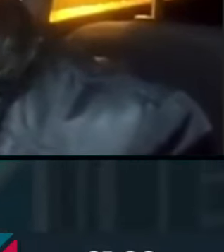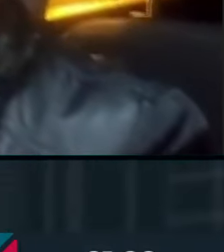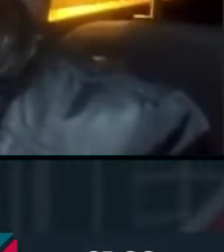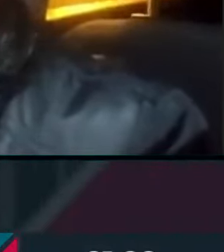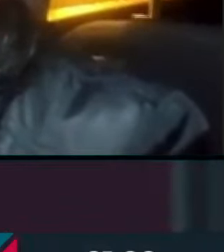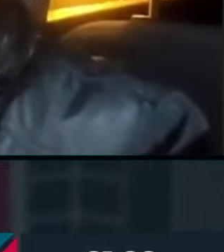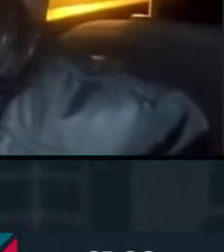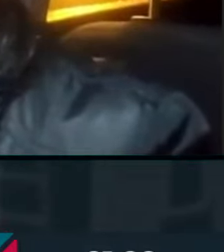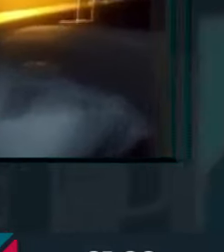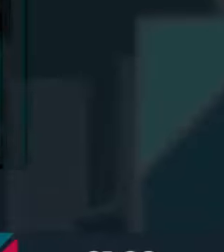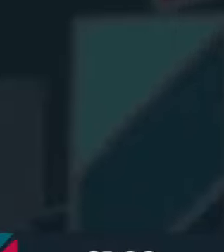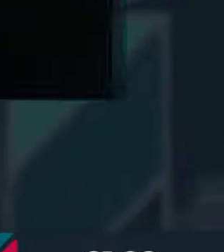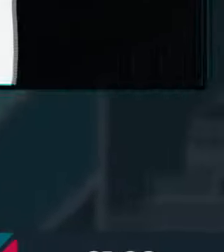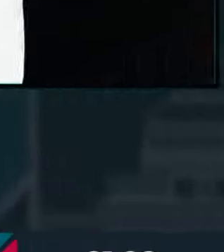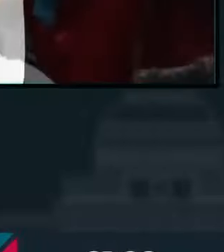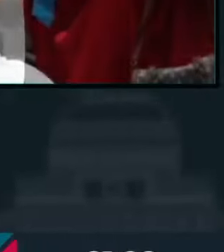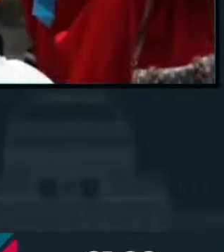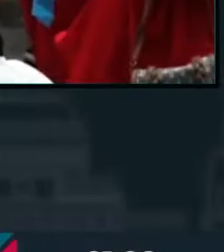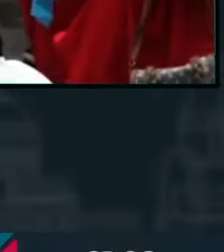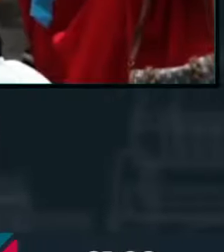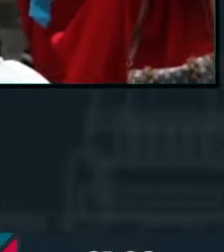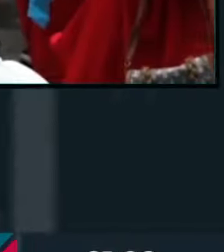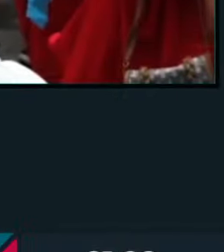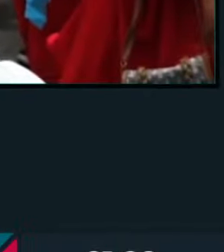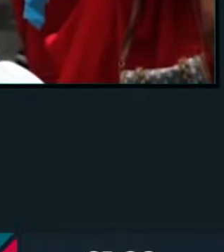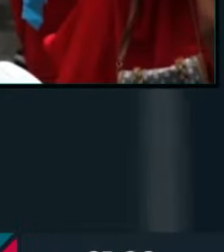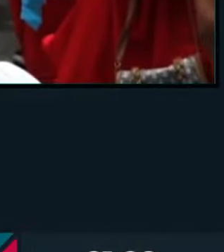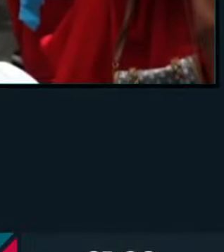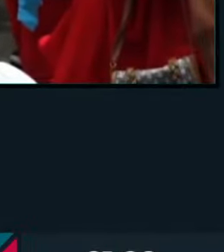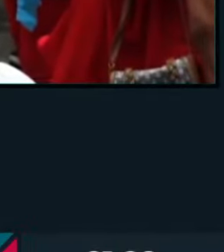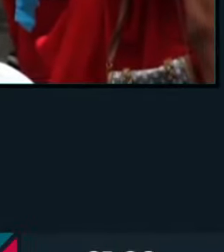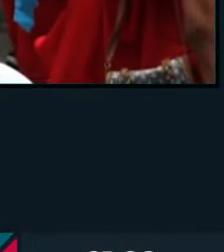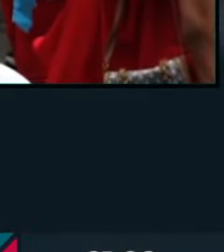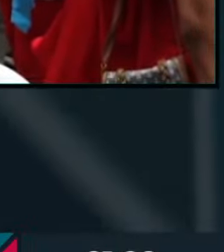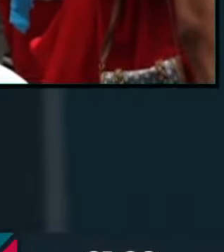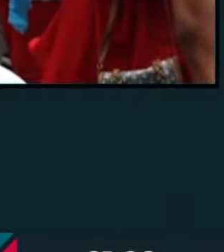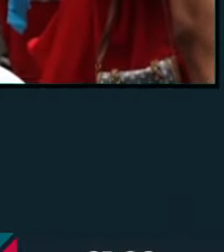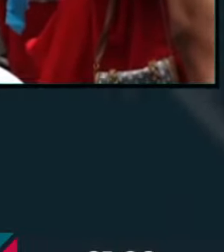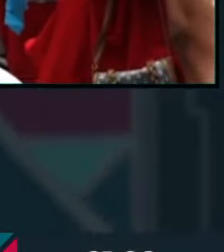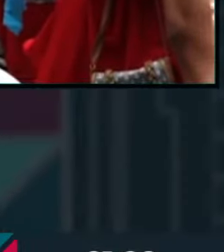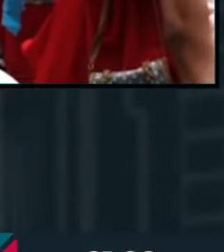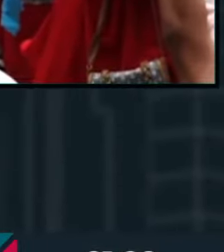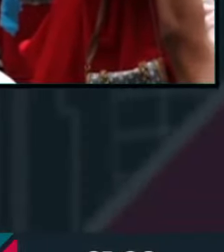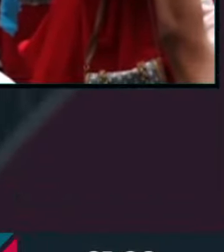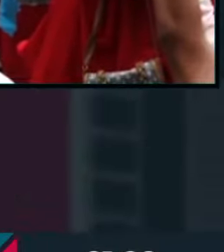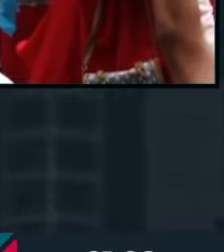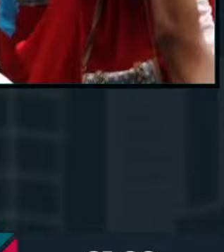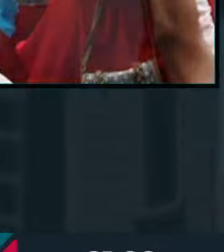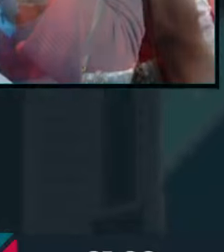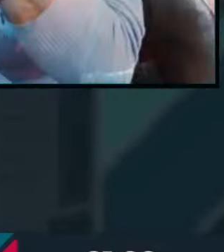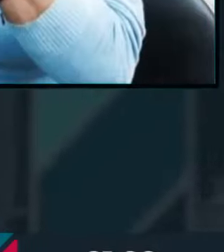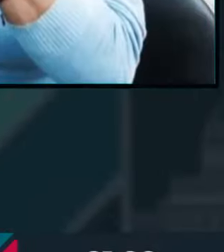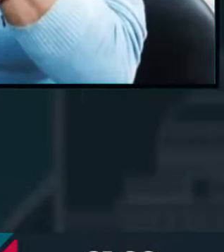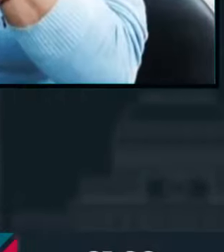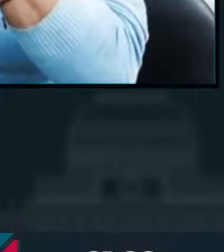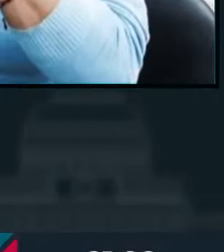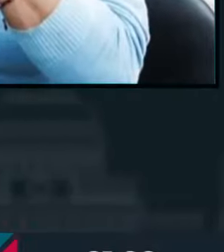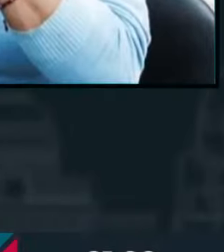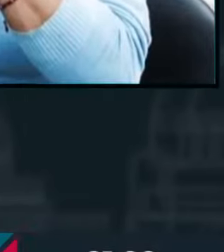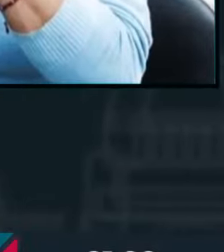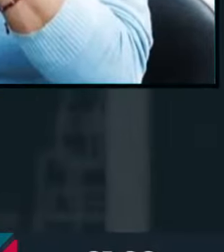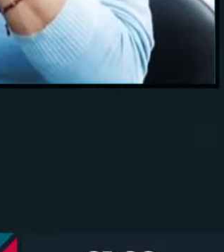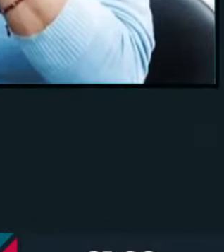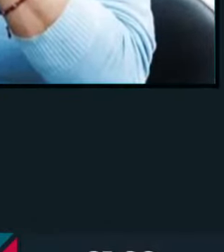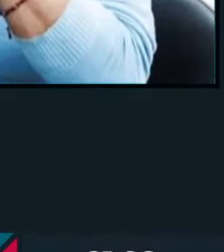corazones así lo desean, y que vale la pena luchar por nuestros ideales y nuestras convicciones, y es por eso que hoy les digo que mi